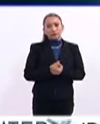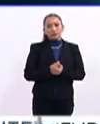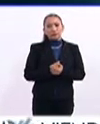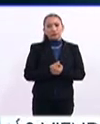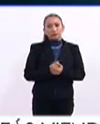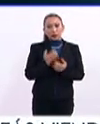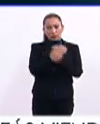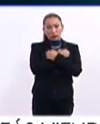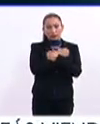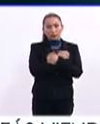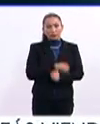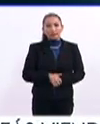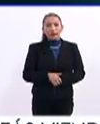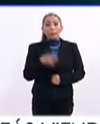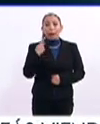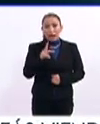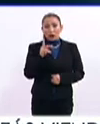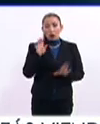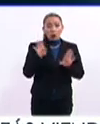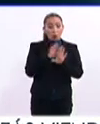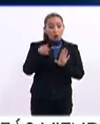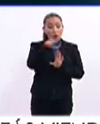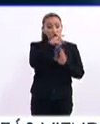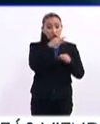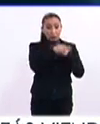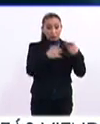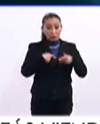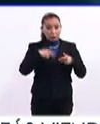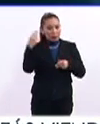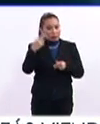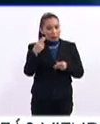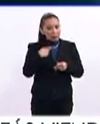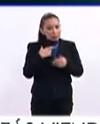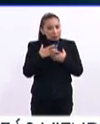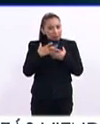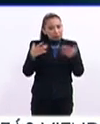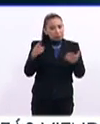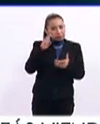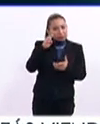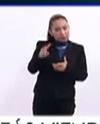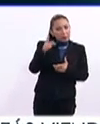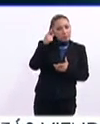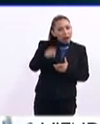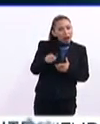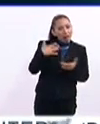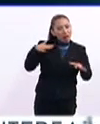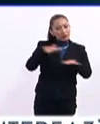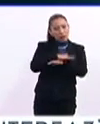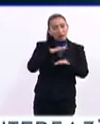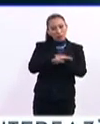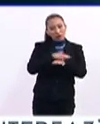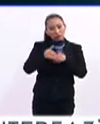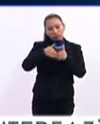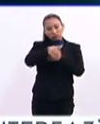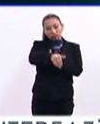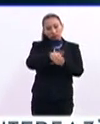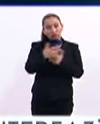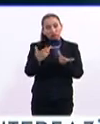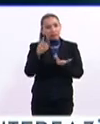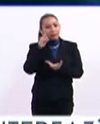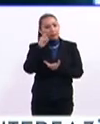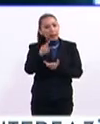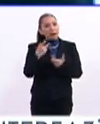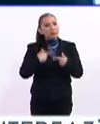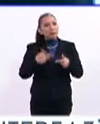la parte de educación. Sin embargo, como sociedad es una necesidad muy grande que tenemos para dar el cambio que se requiere y encontrar